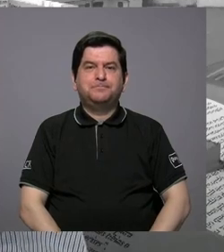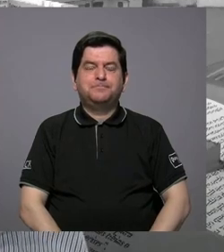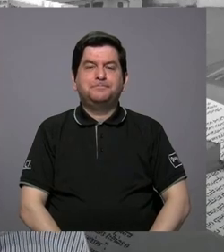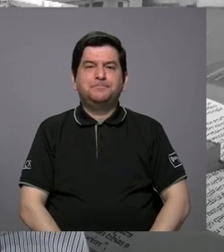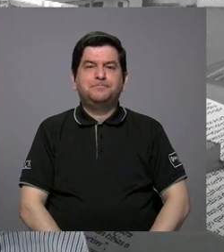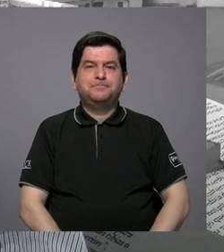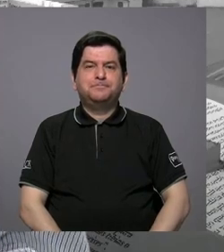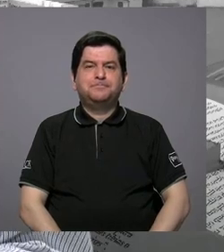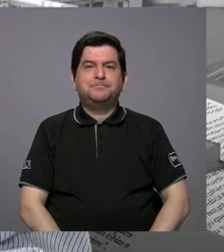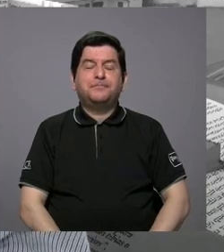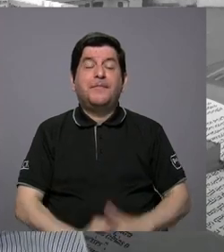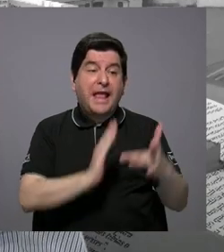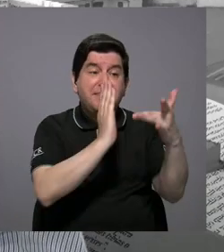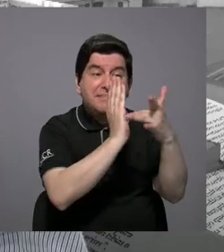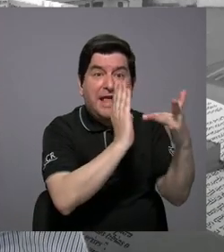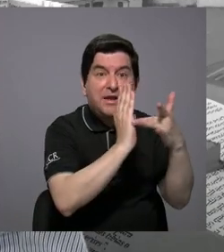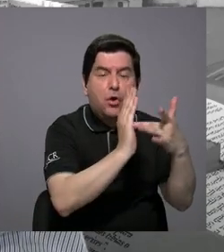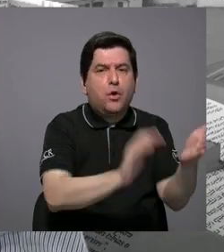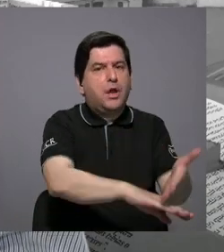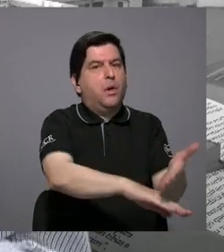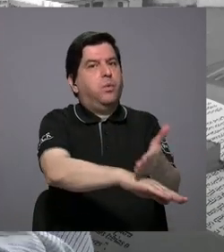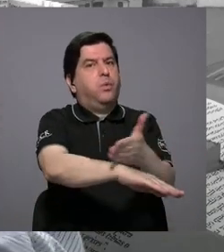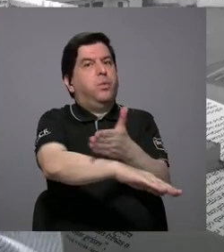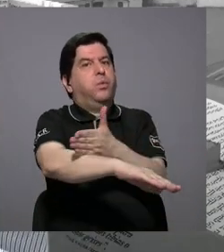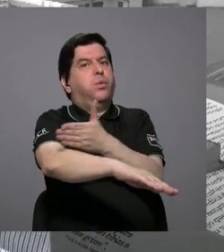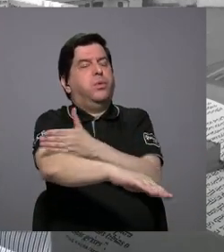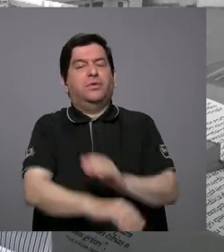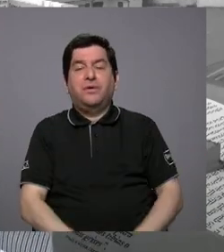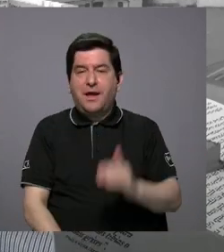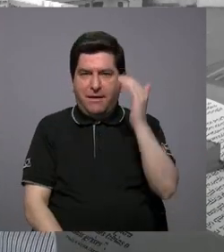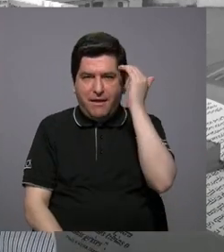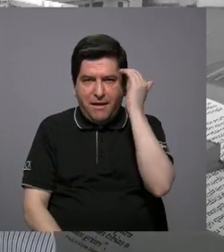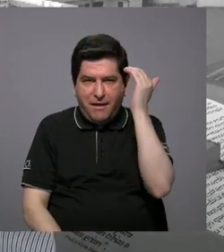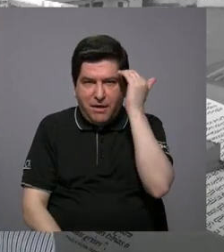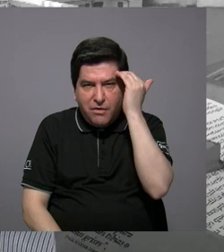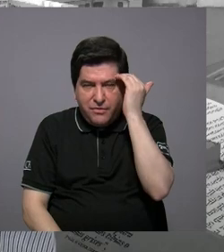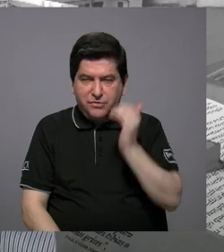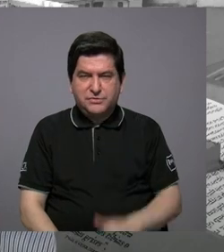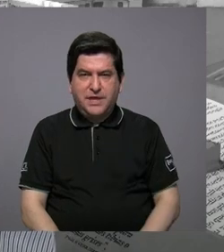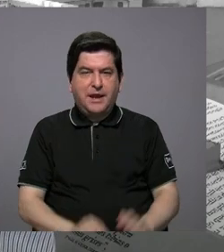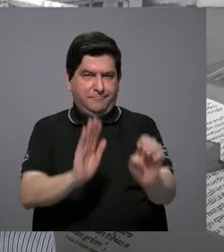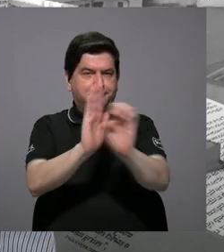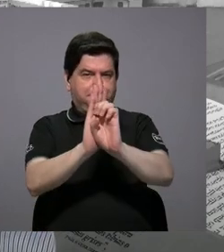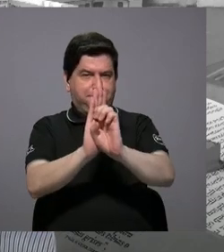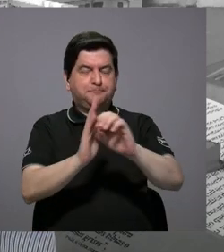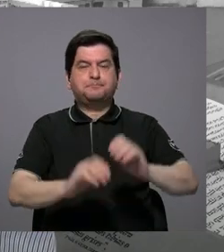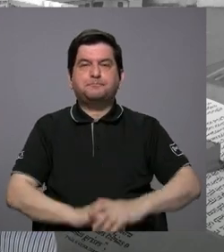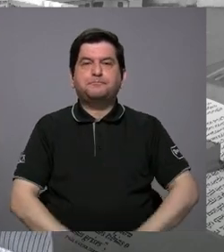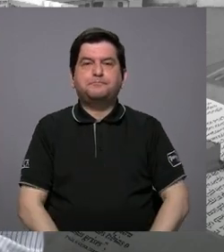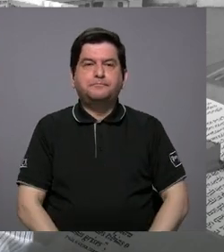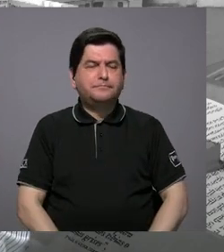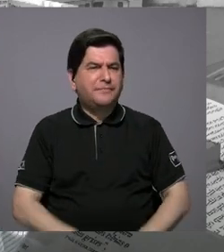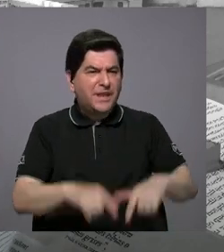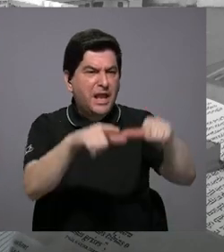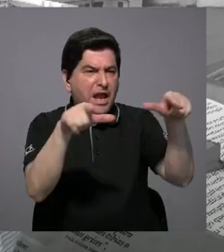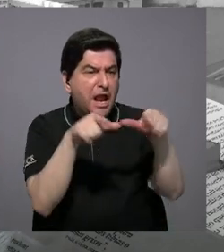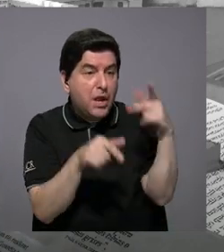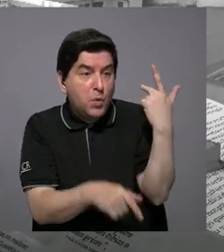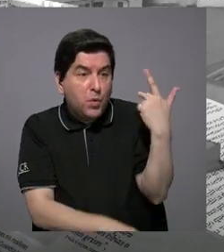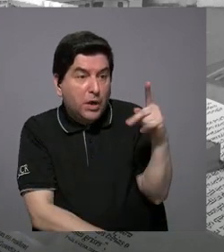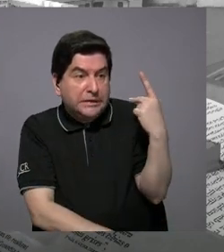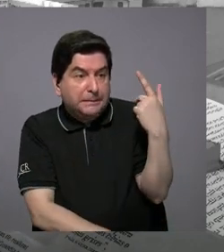Perdón. La tecnología mejora muchísimo y entonces el conocimiento sobre, por ejemplo, dónde es